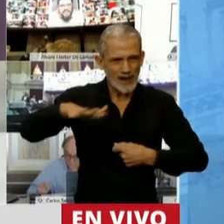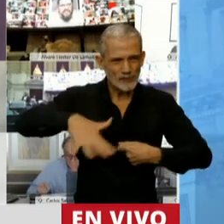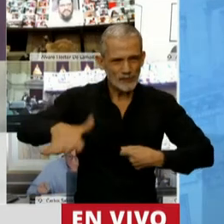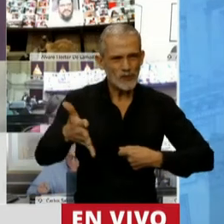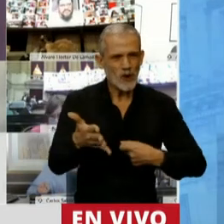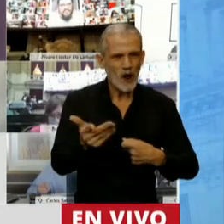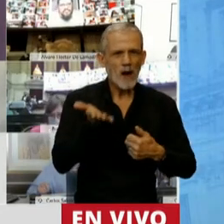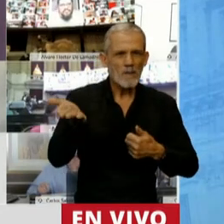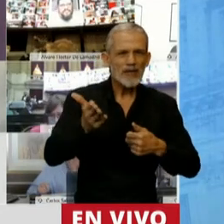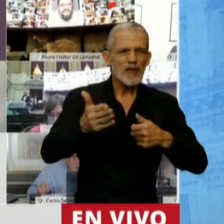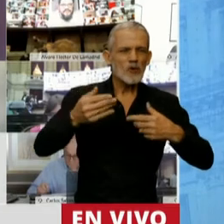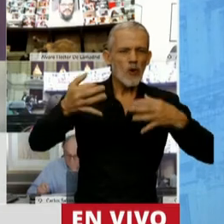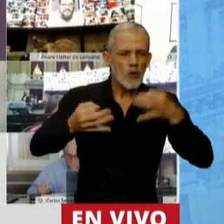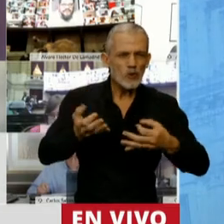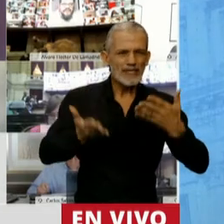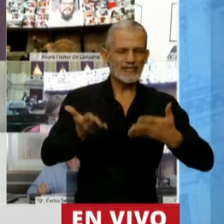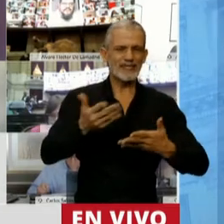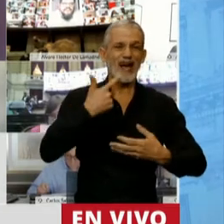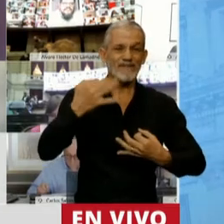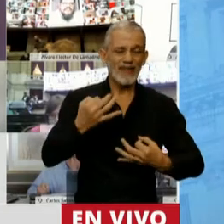pidiendo justicia, pidiendo verdad.